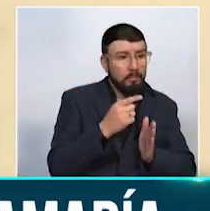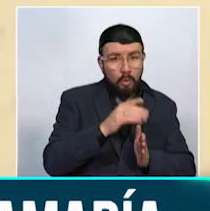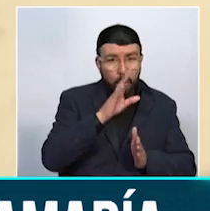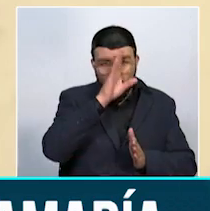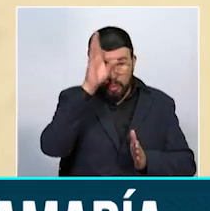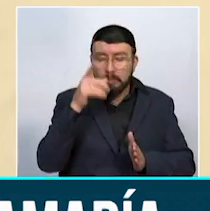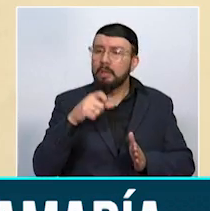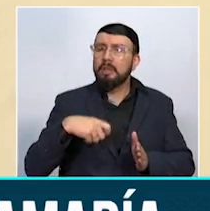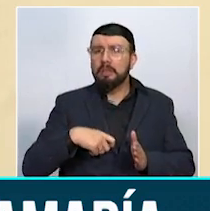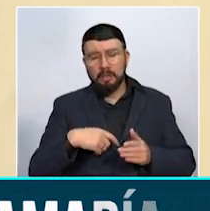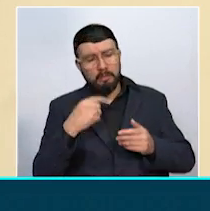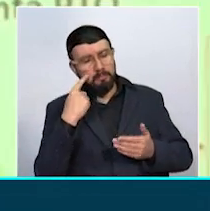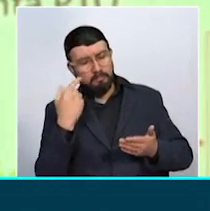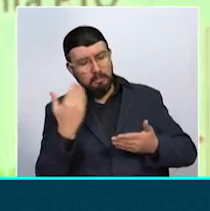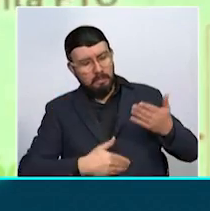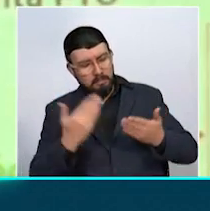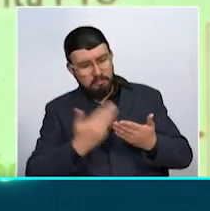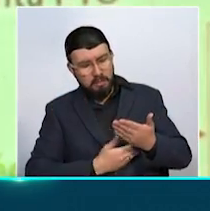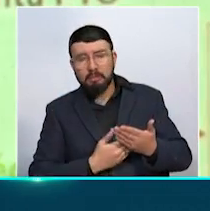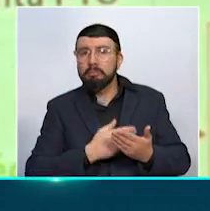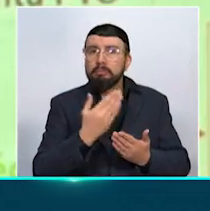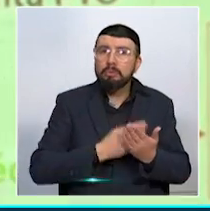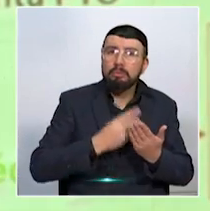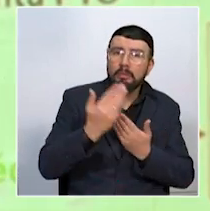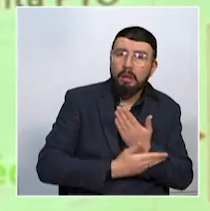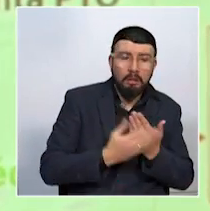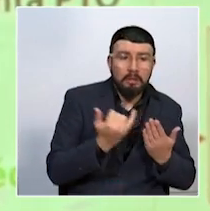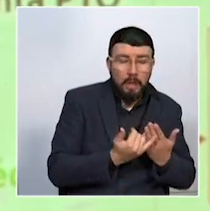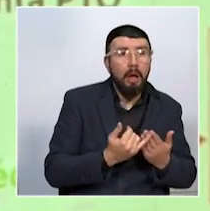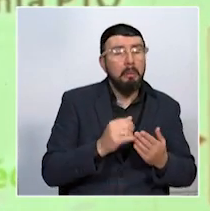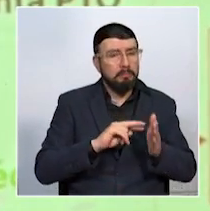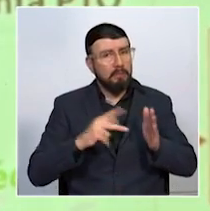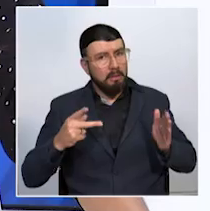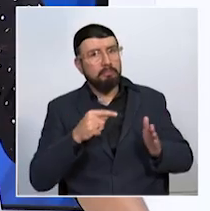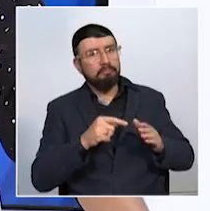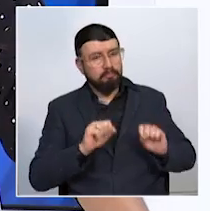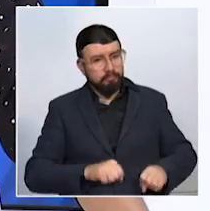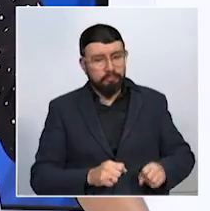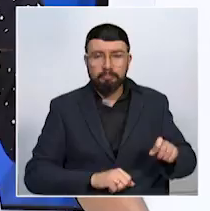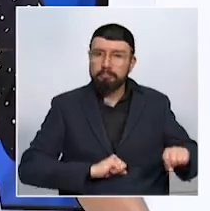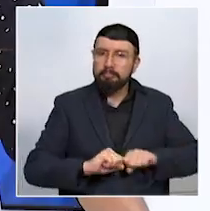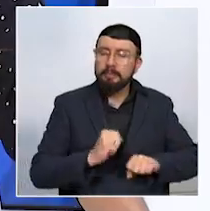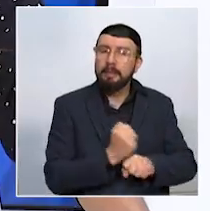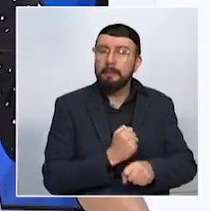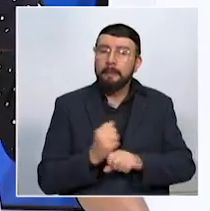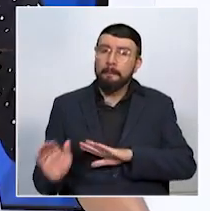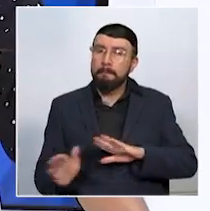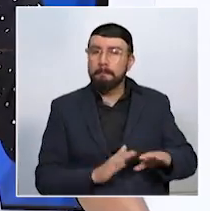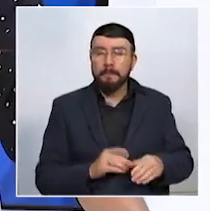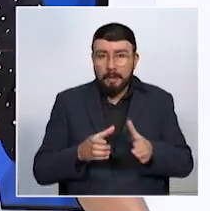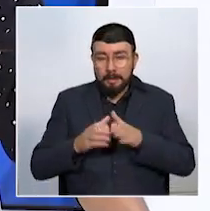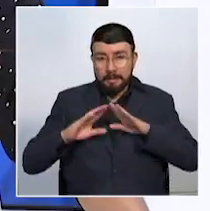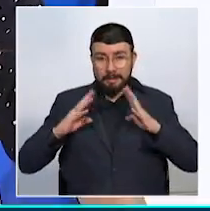y tener una documentación técnica y comercial que soportaba esta tradición. El senador del Centro